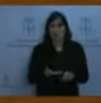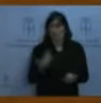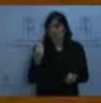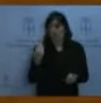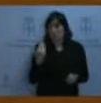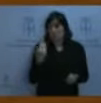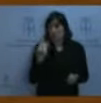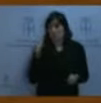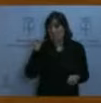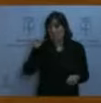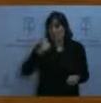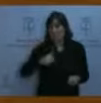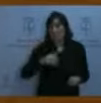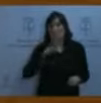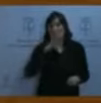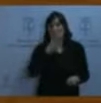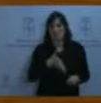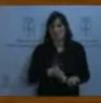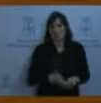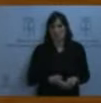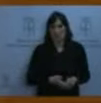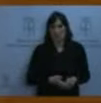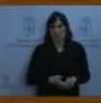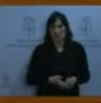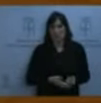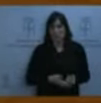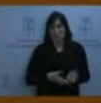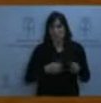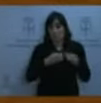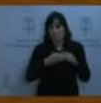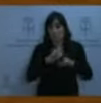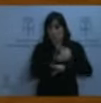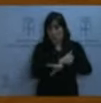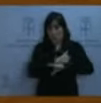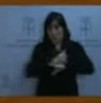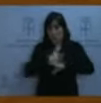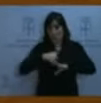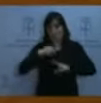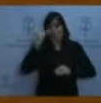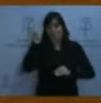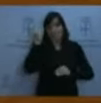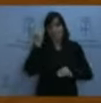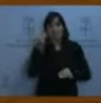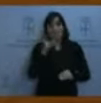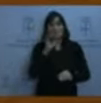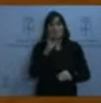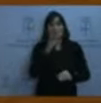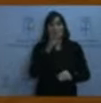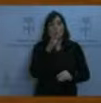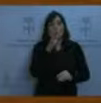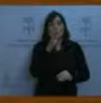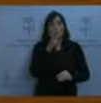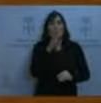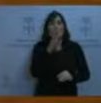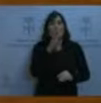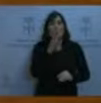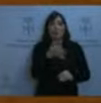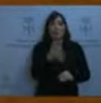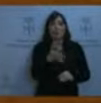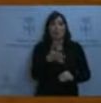A juicio de nuestro grupo sucede por lo siguiente. No solamente porque no se cerró el tema de las competencias.